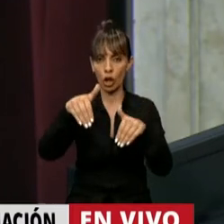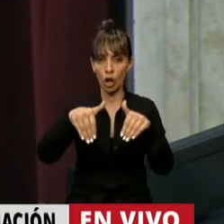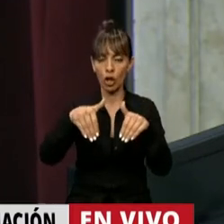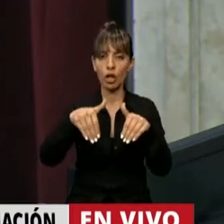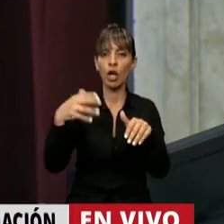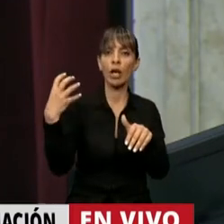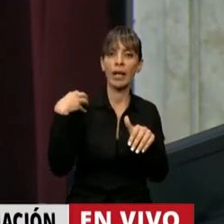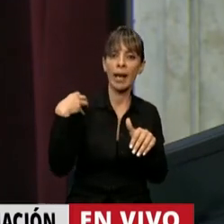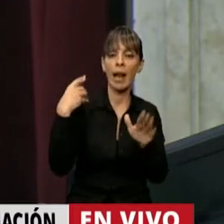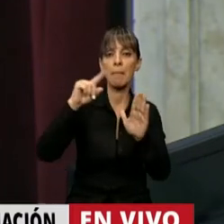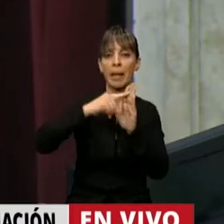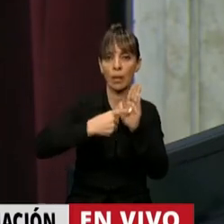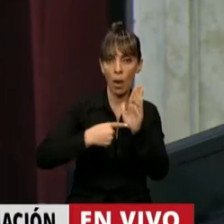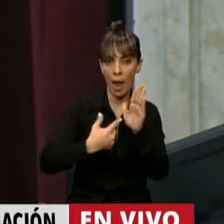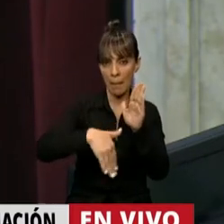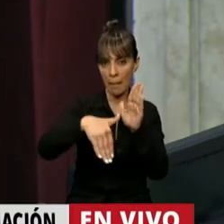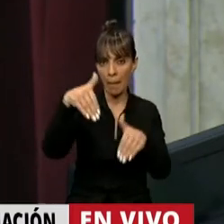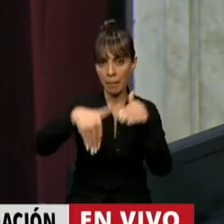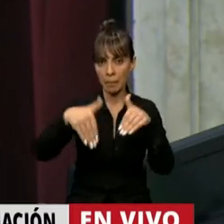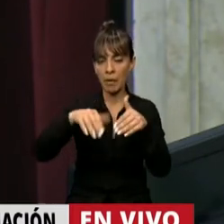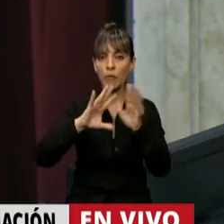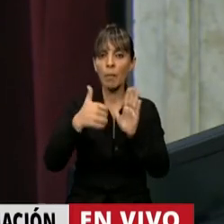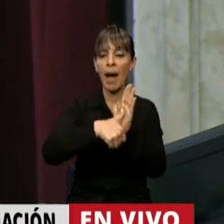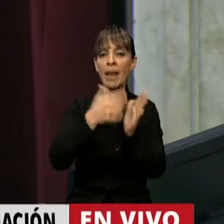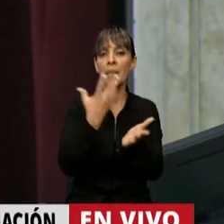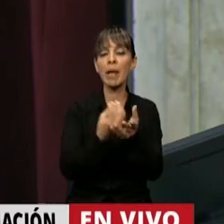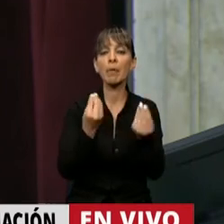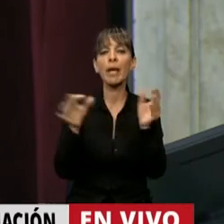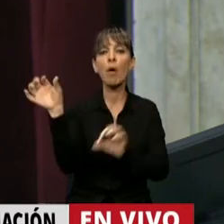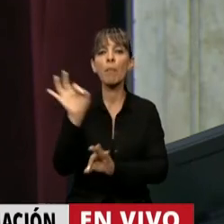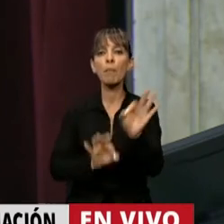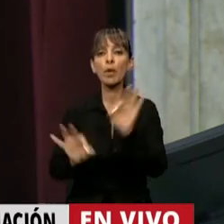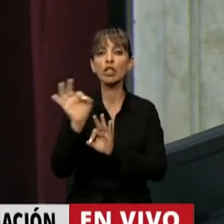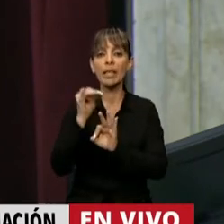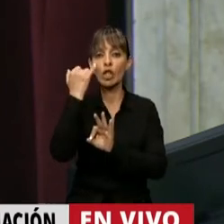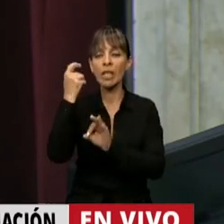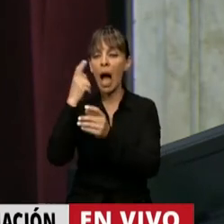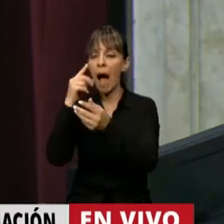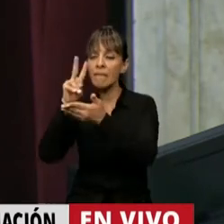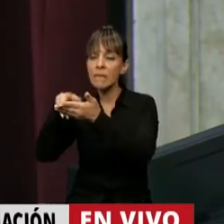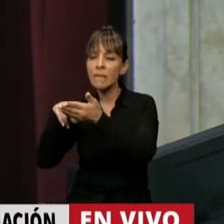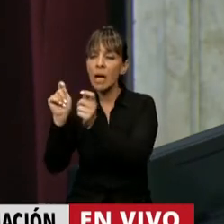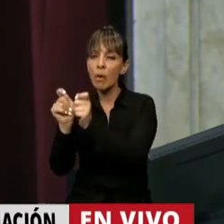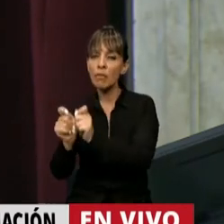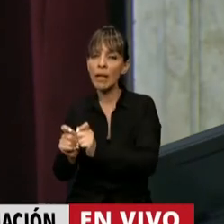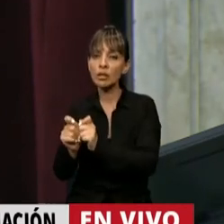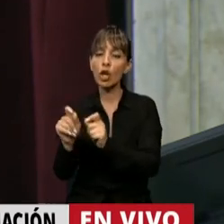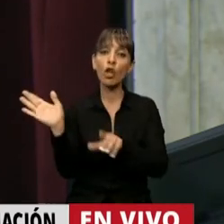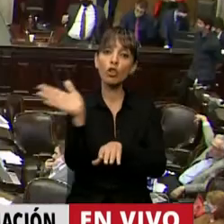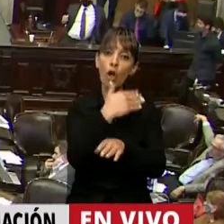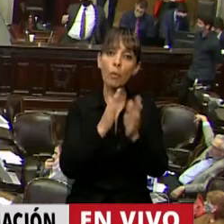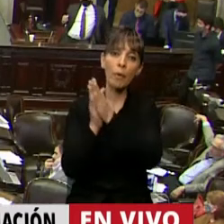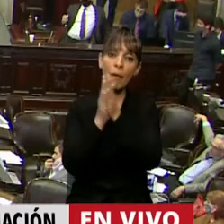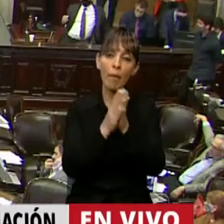en general y en particular de manera nominal porque es un proyecto en revisión que viene del Senado, así que todos controlen,